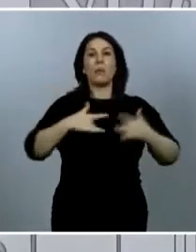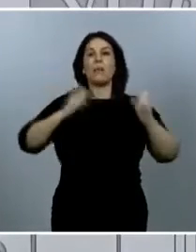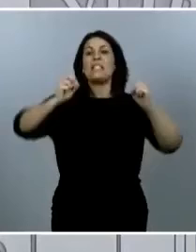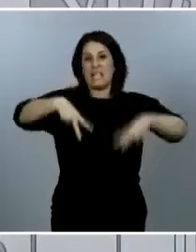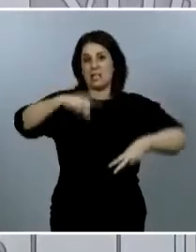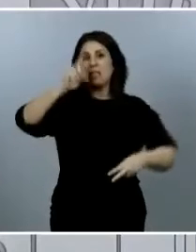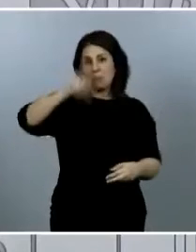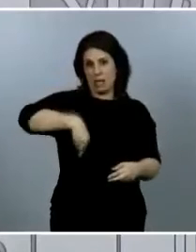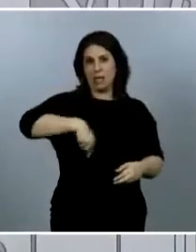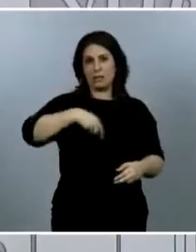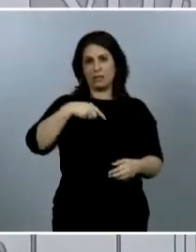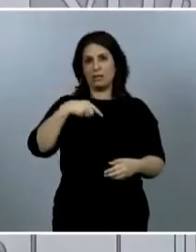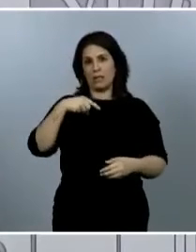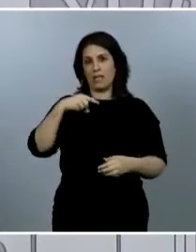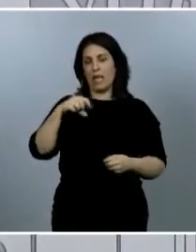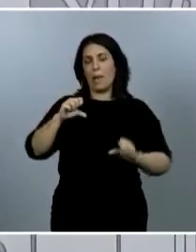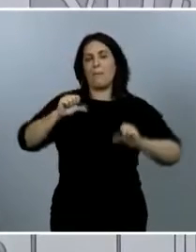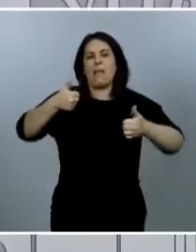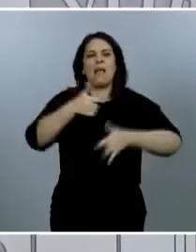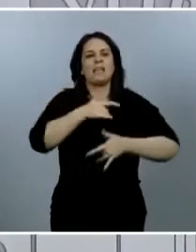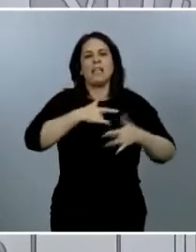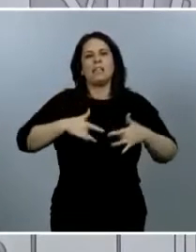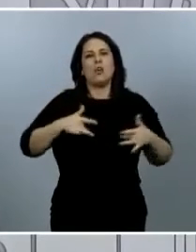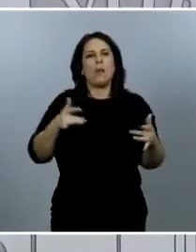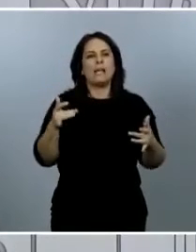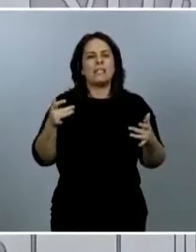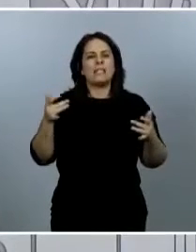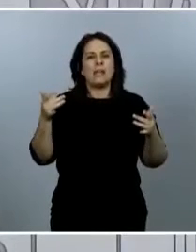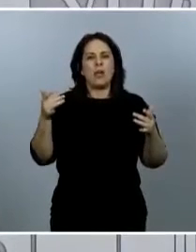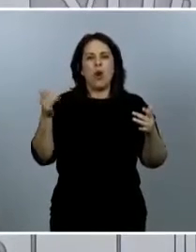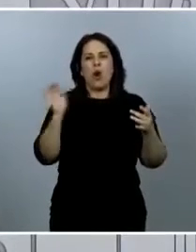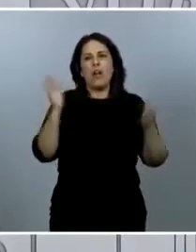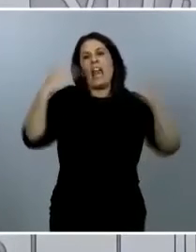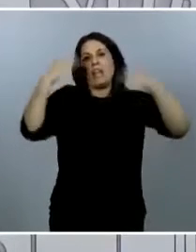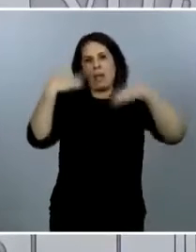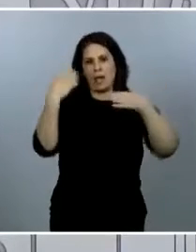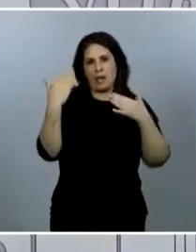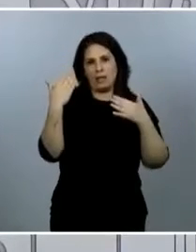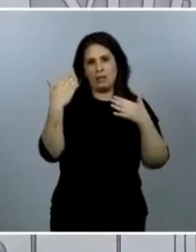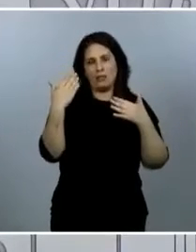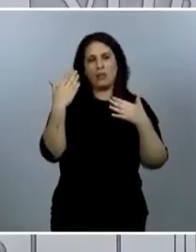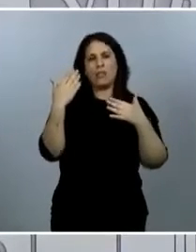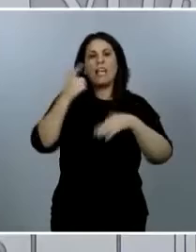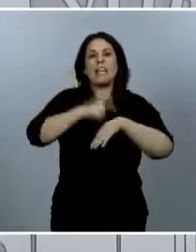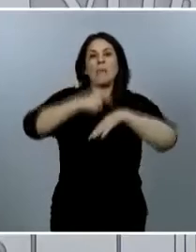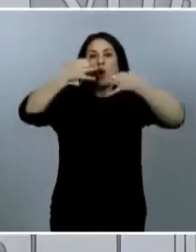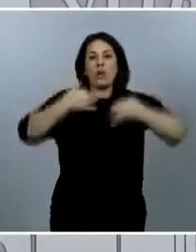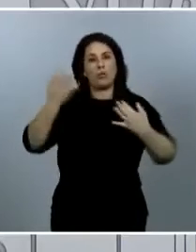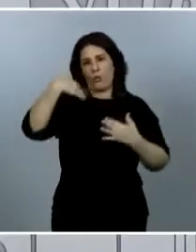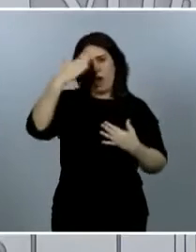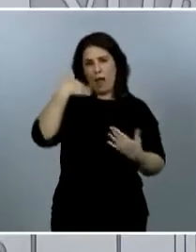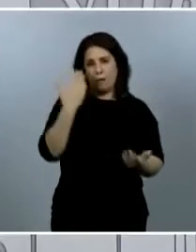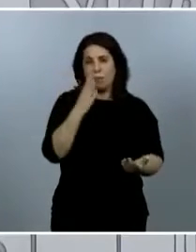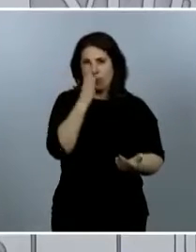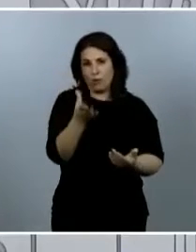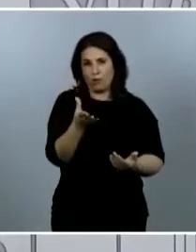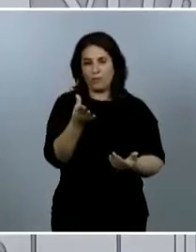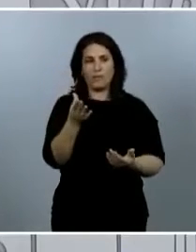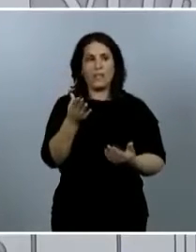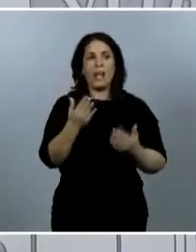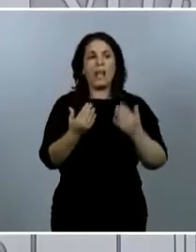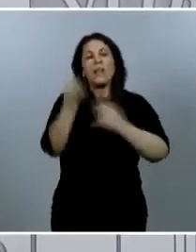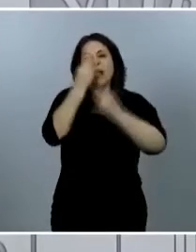tenido inicio de síntomas y, por lo tanto, no se pueden clasificar en un día concreto. Son datos similares a los de los días anteriores.